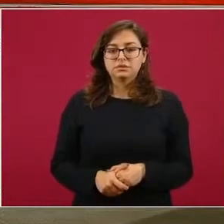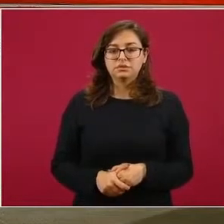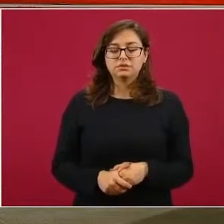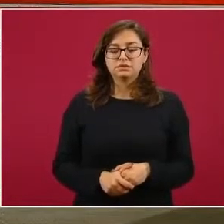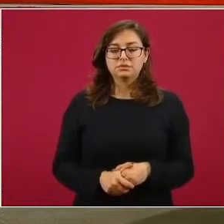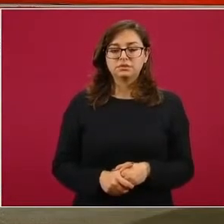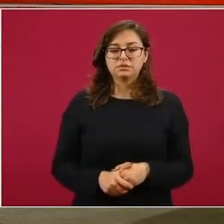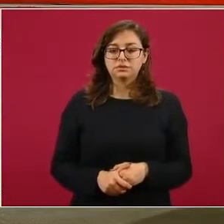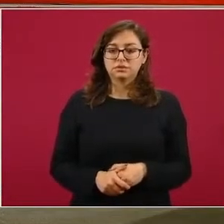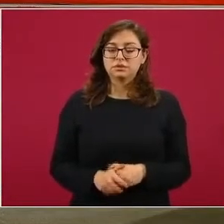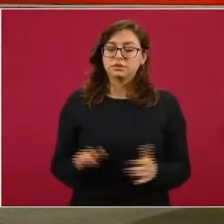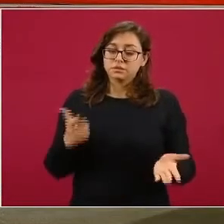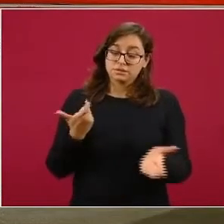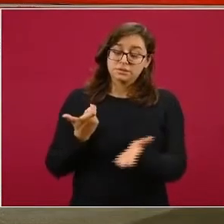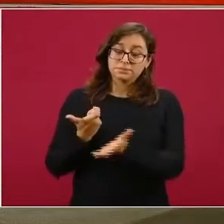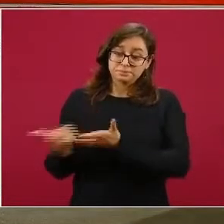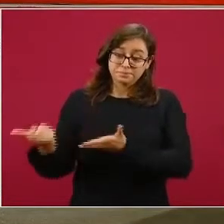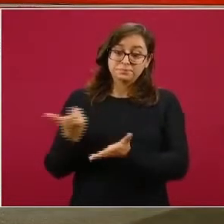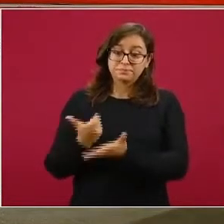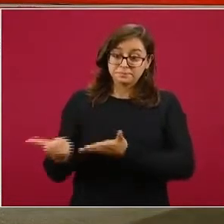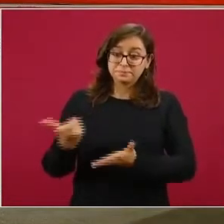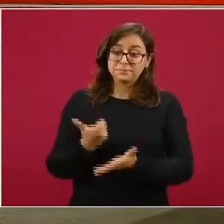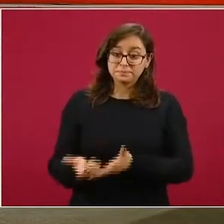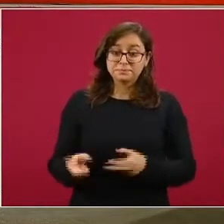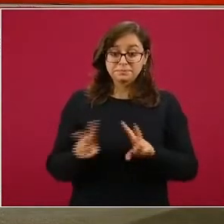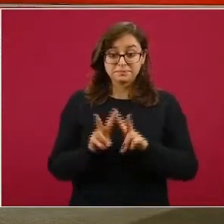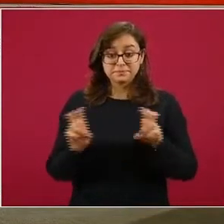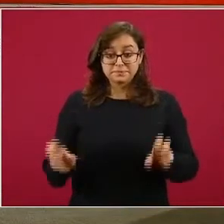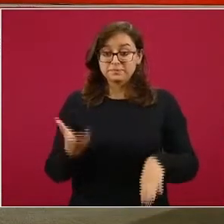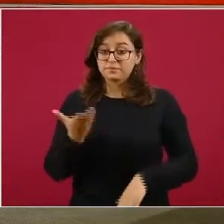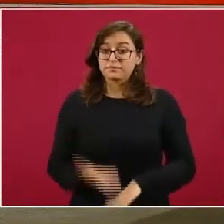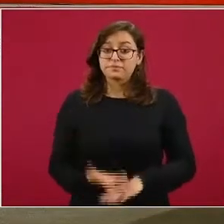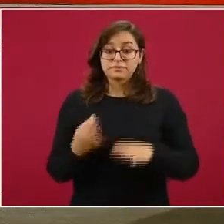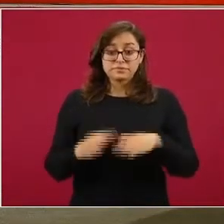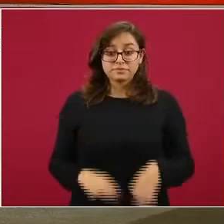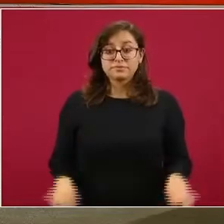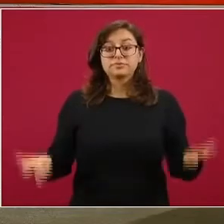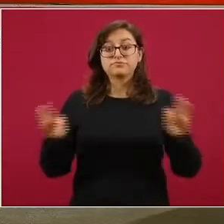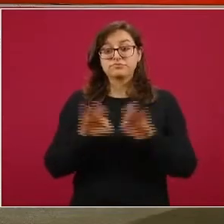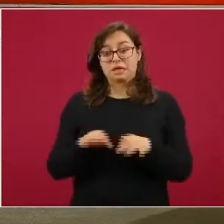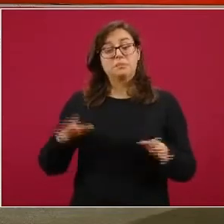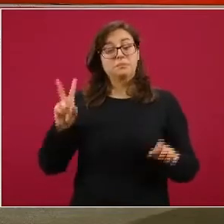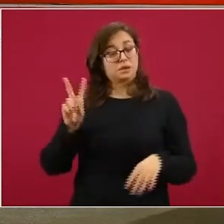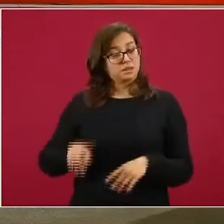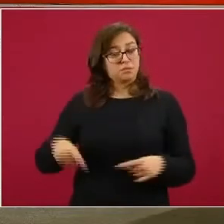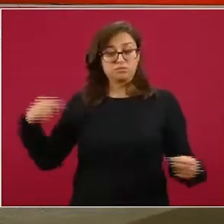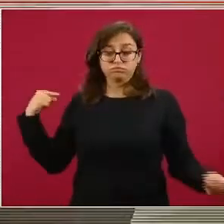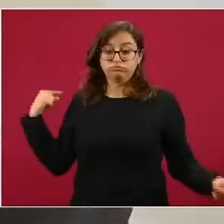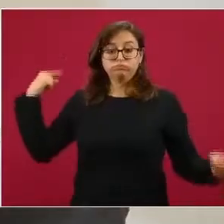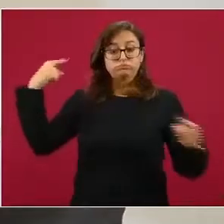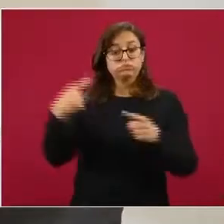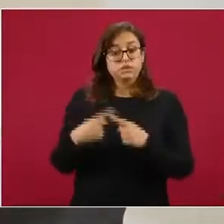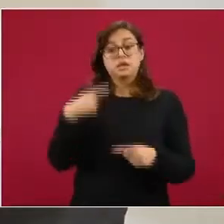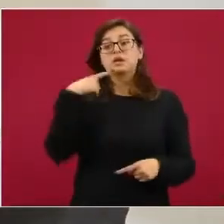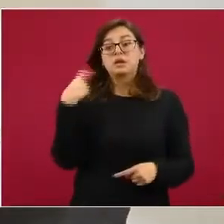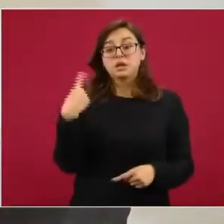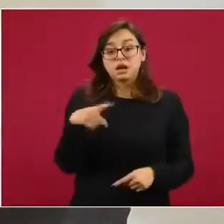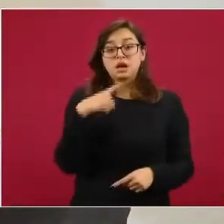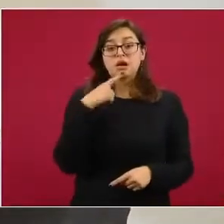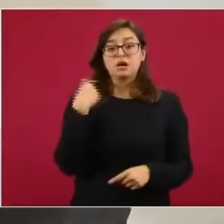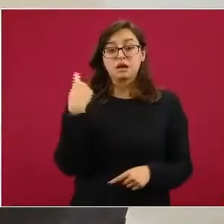respecto a la remuneración, es un tema muy importante, una queja histórica de los compañeros residentes.